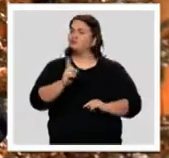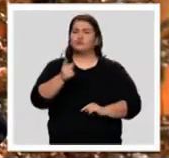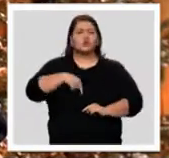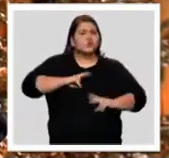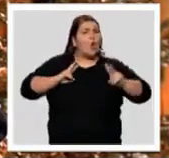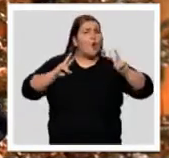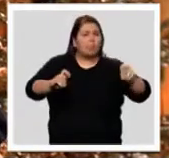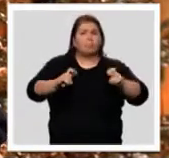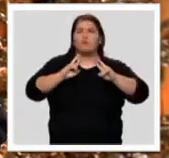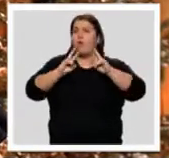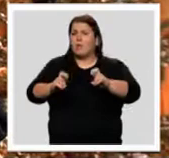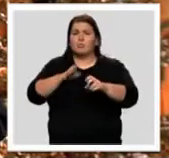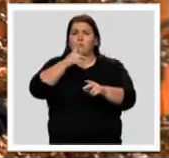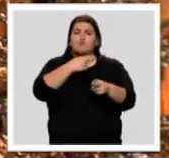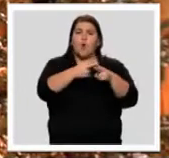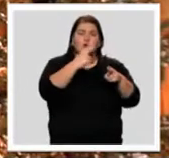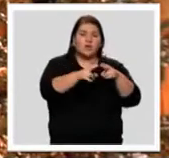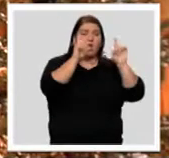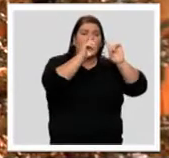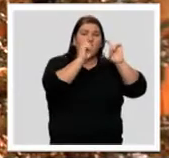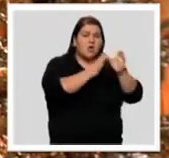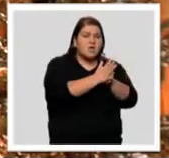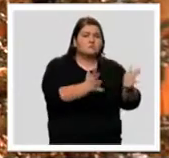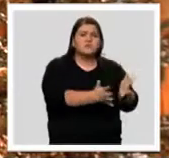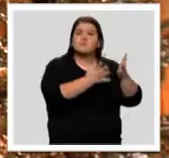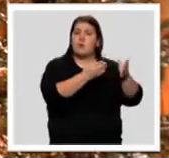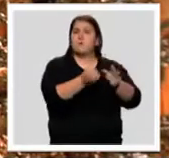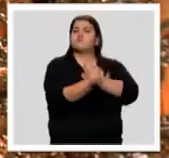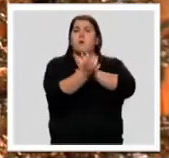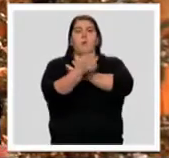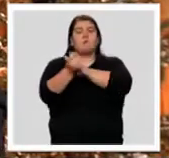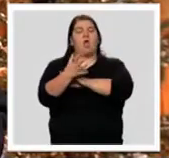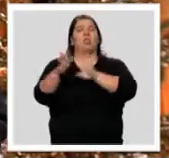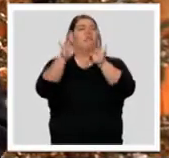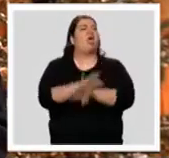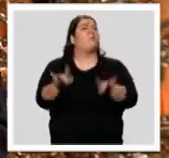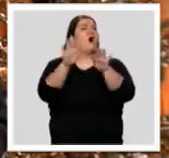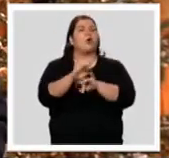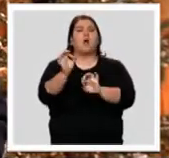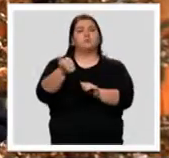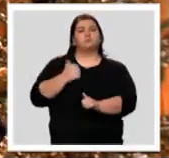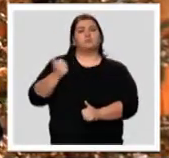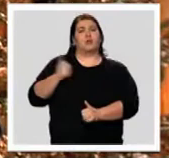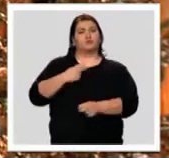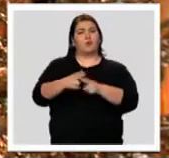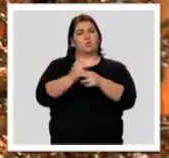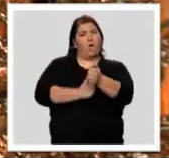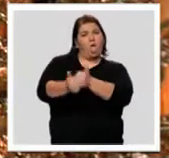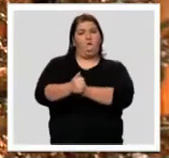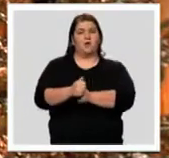innovando con políticas de estímulo a la educación, dejando a un lado las demagogias y el ventajismo político.